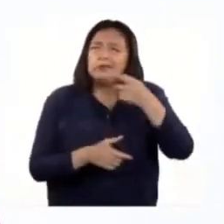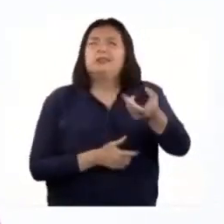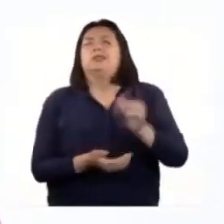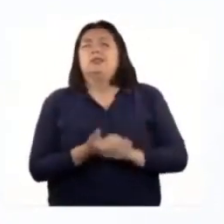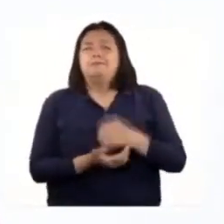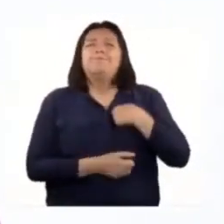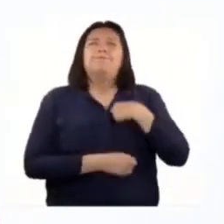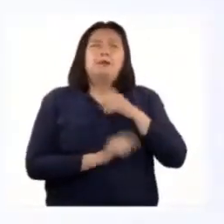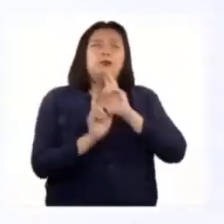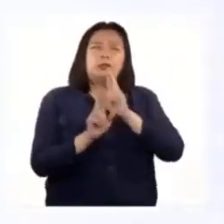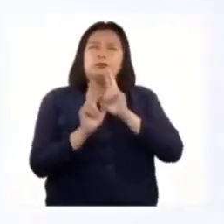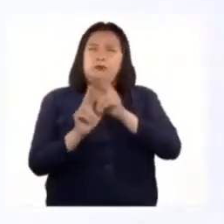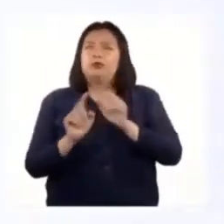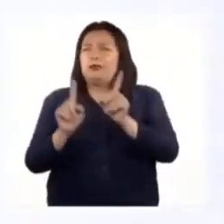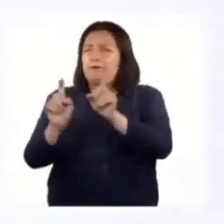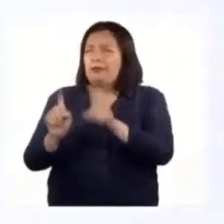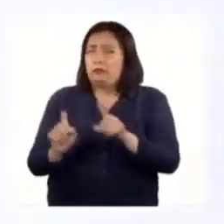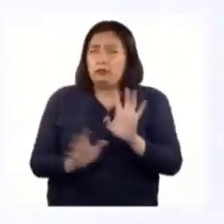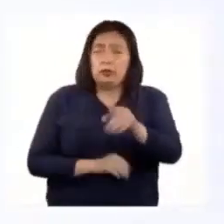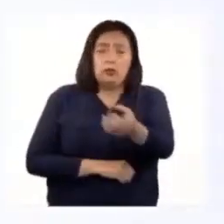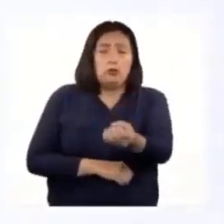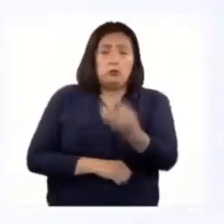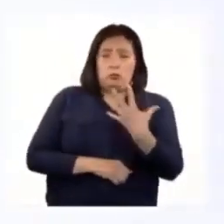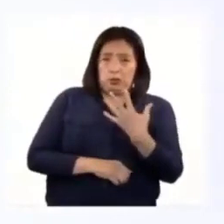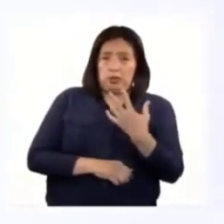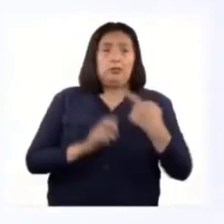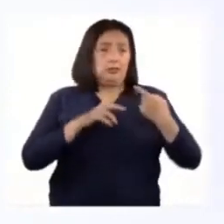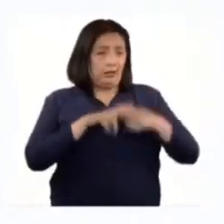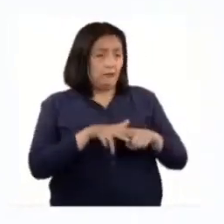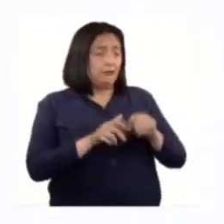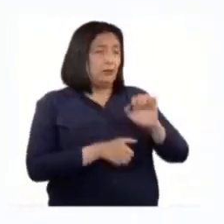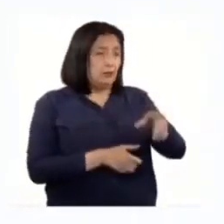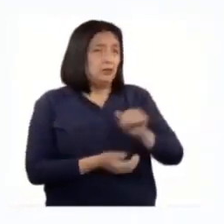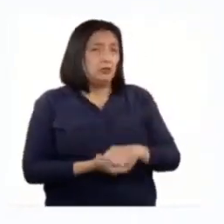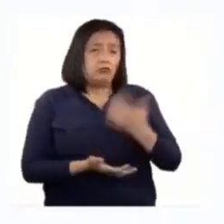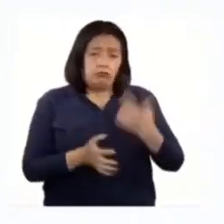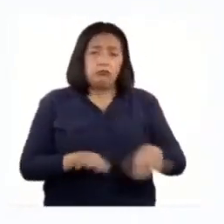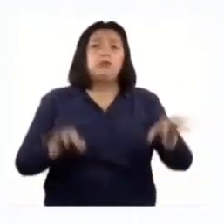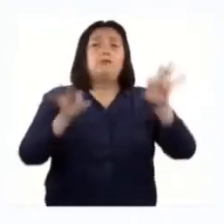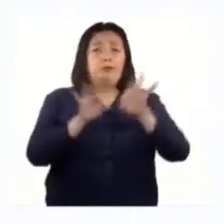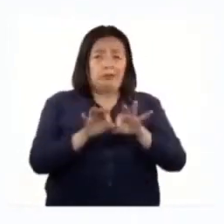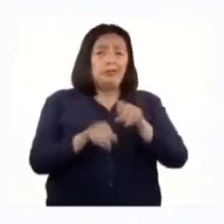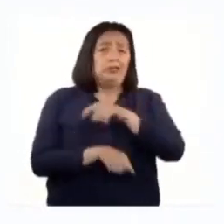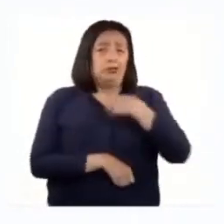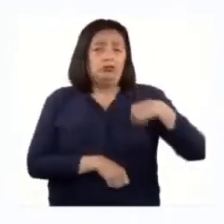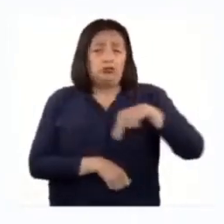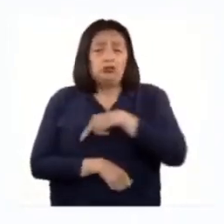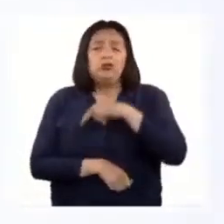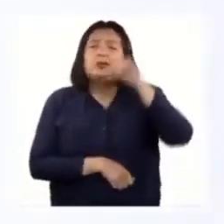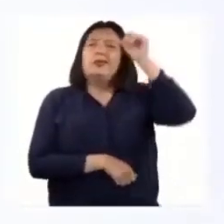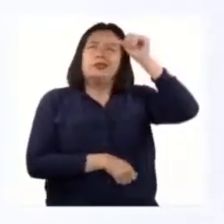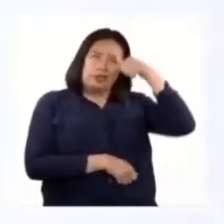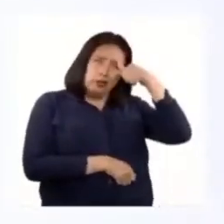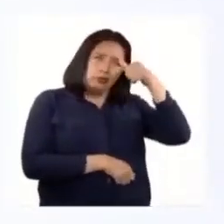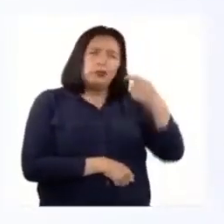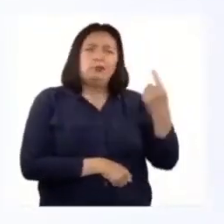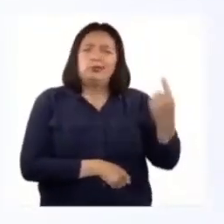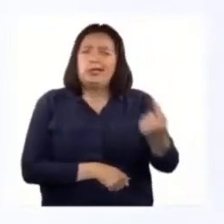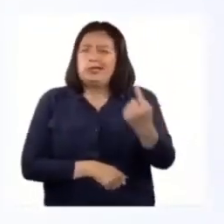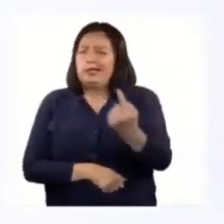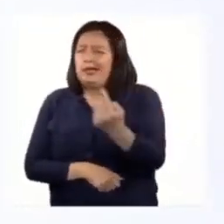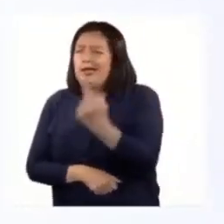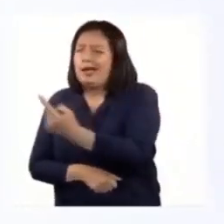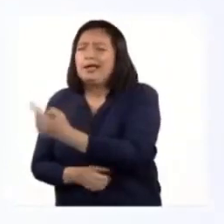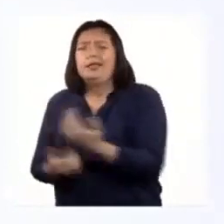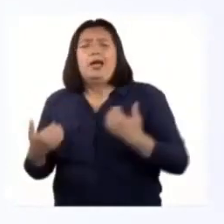y otras preguntas. Como mencionaste al inicio, Patricia, es importante que recordemos el rol que cada uno de